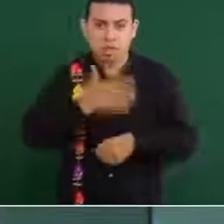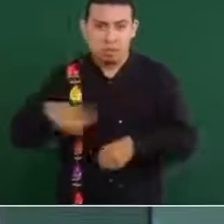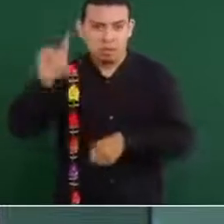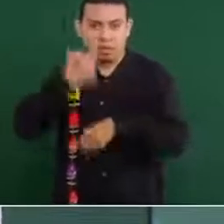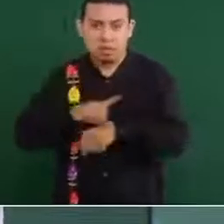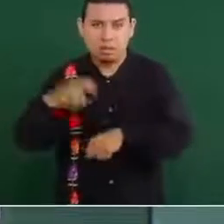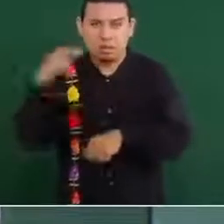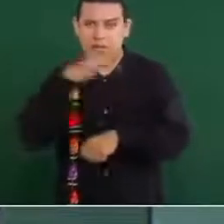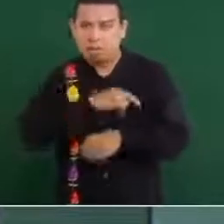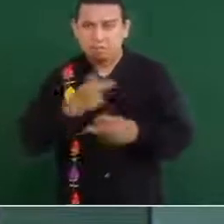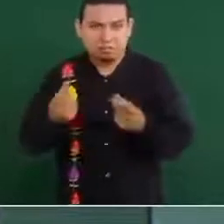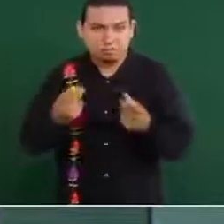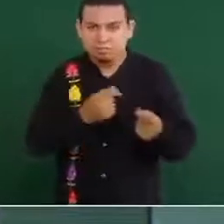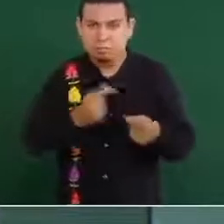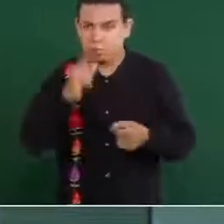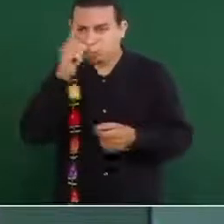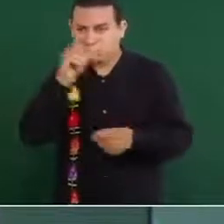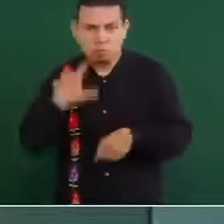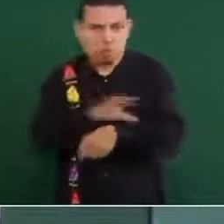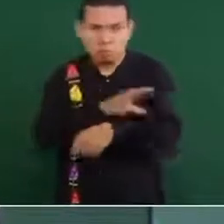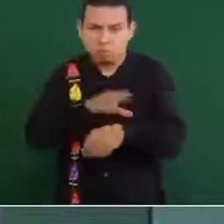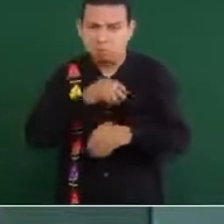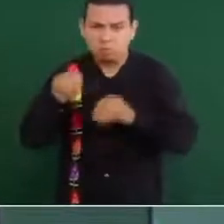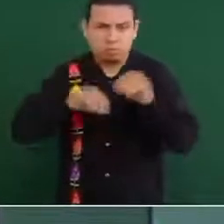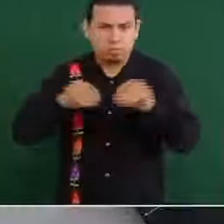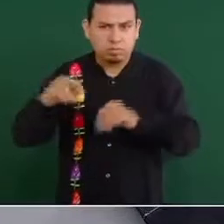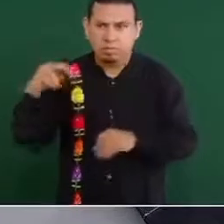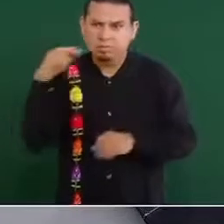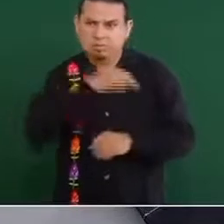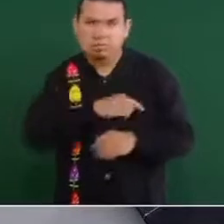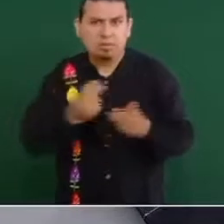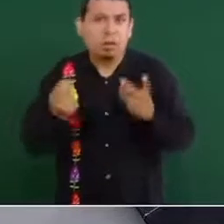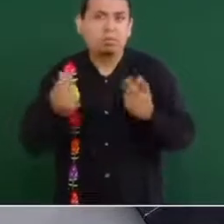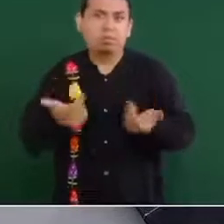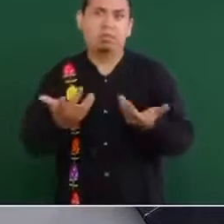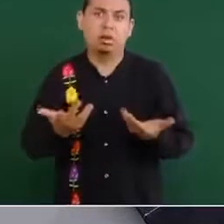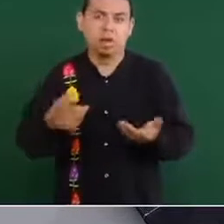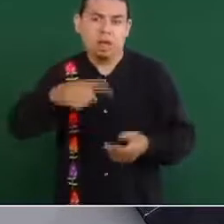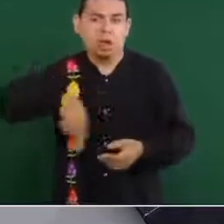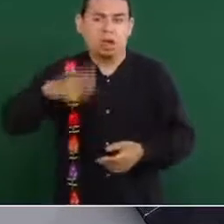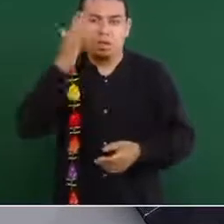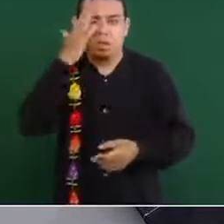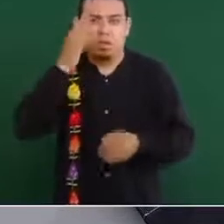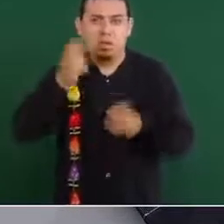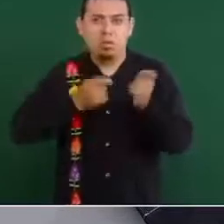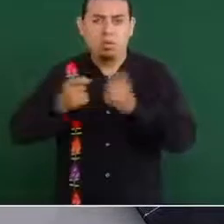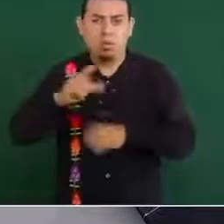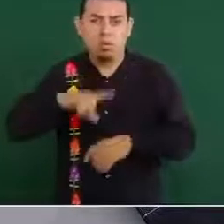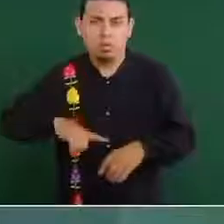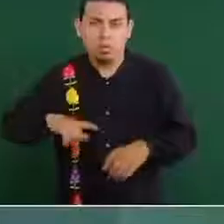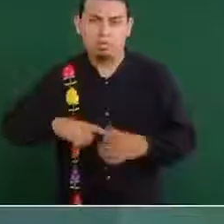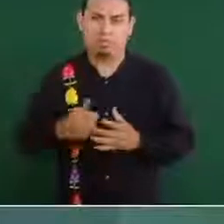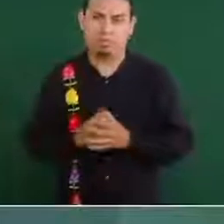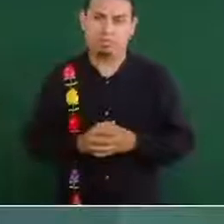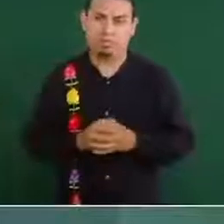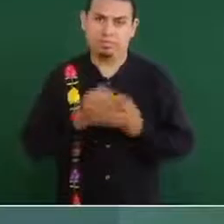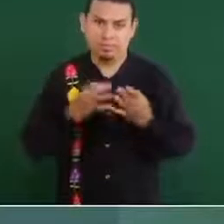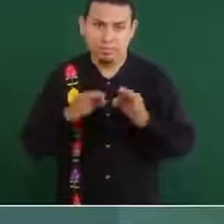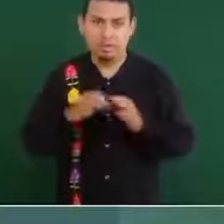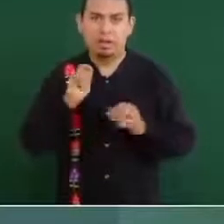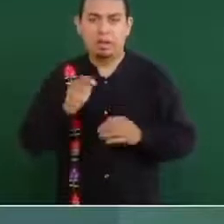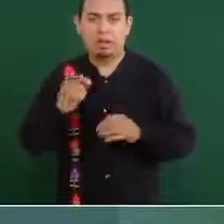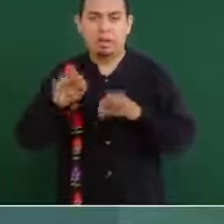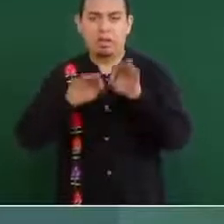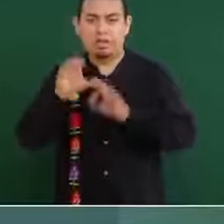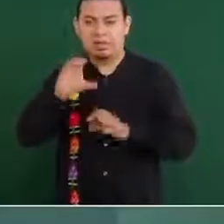se restableció el servicio eléctrico. Los trabajadores de la